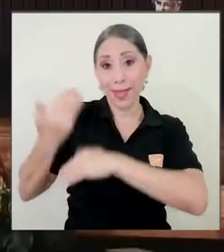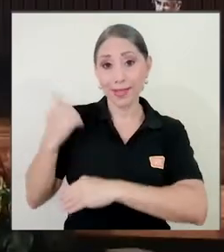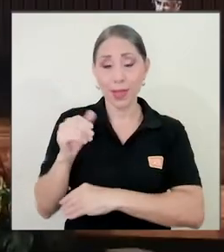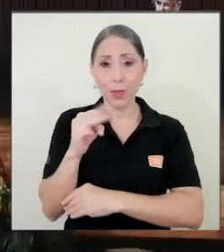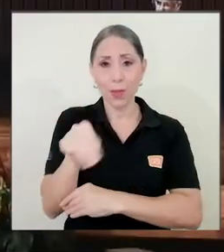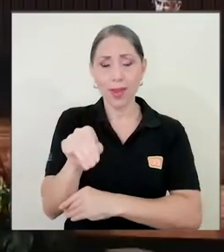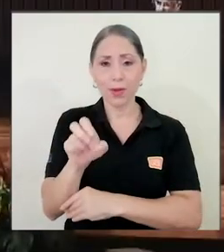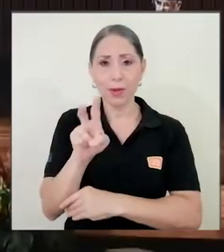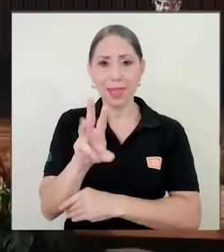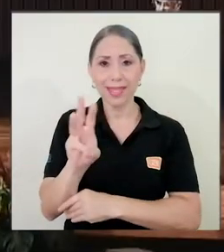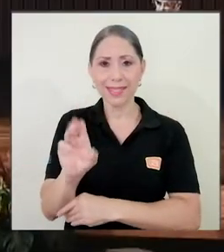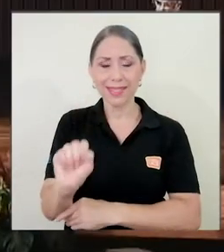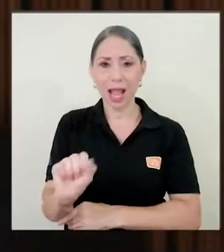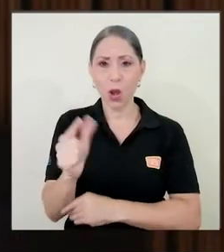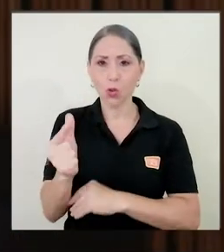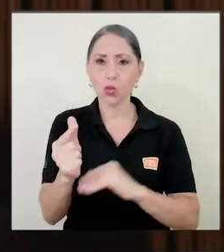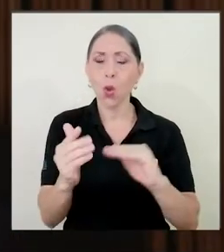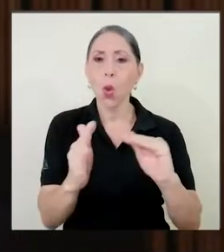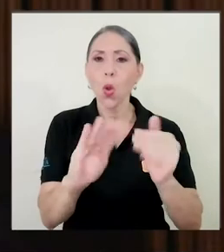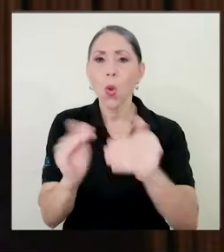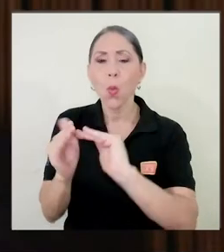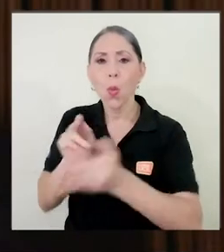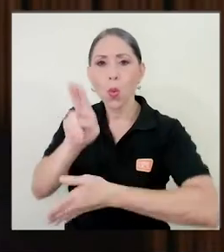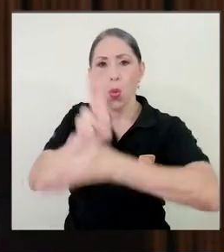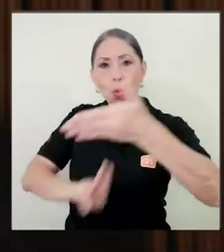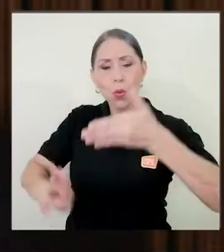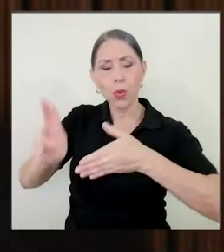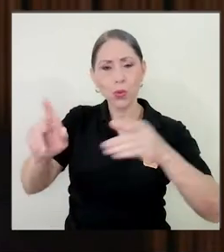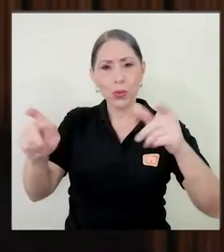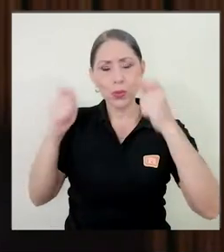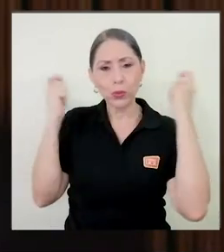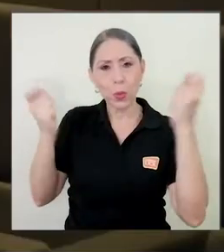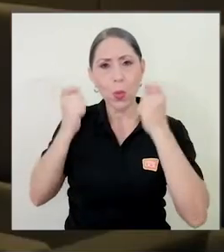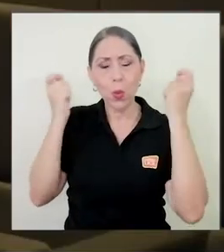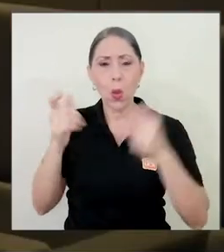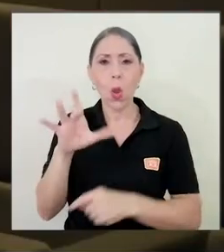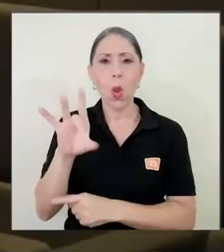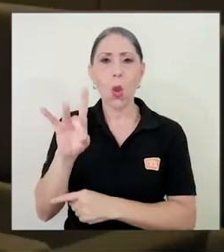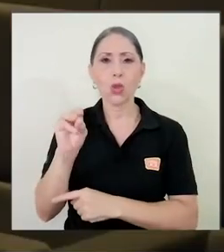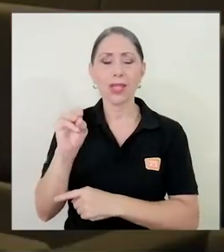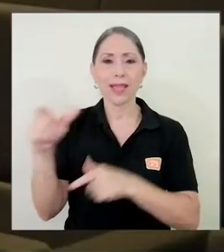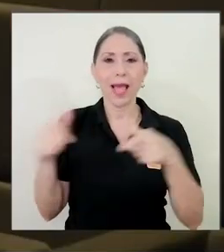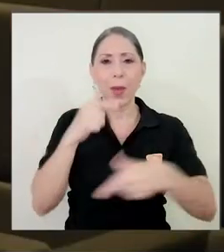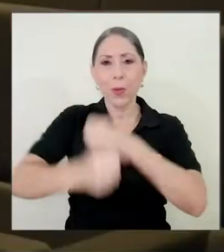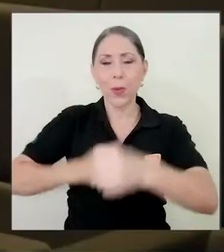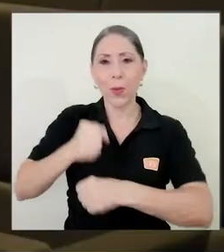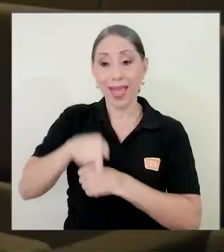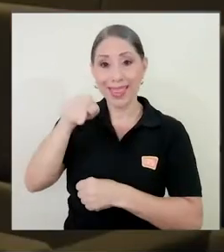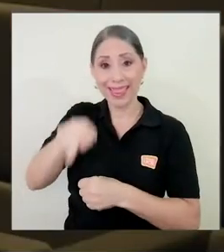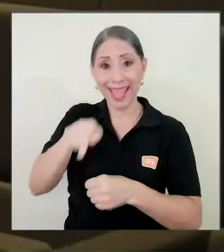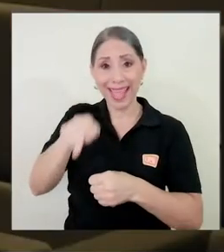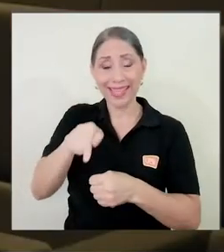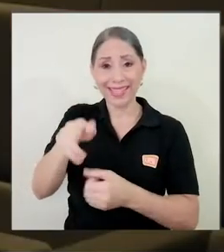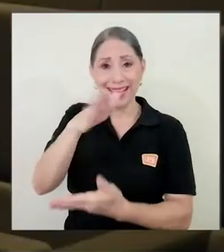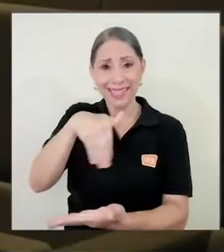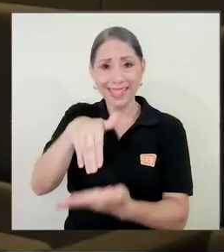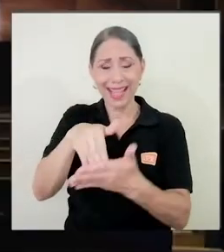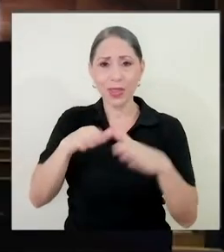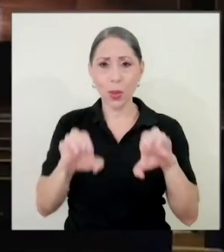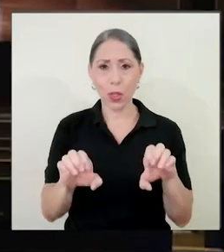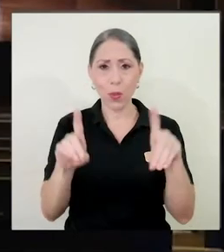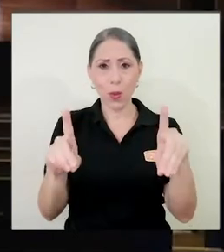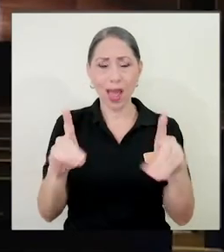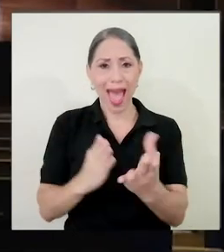miércoles 26 de agosto, la comunidad universitaria conmemoró el 80 aniversario de este centro de formación